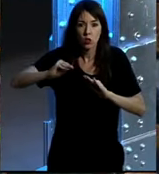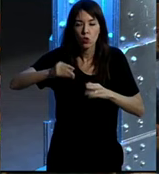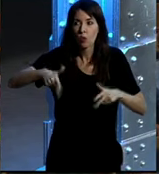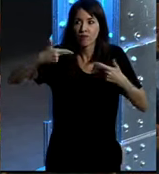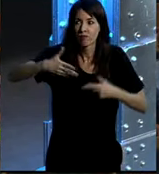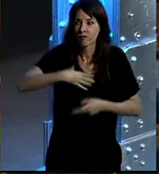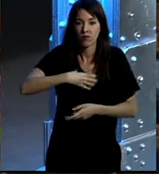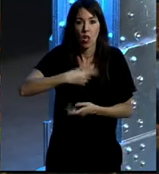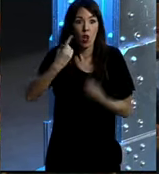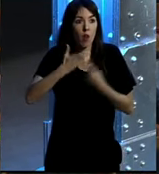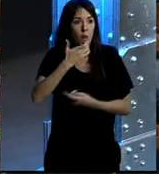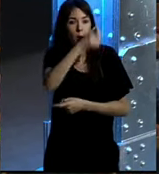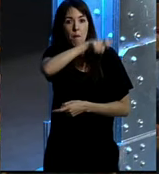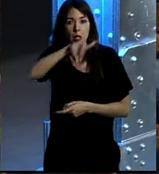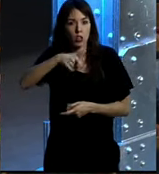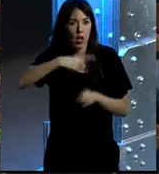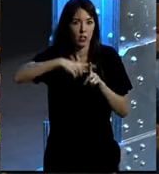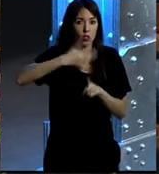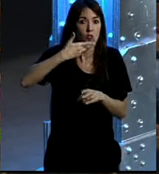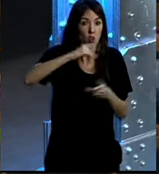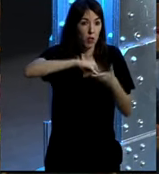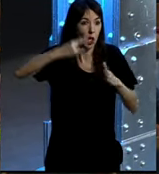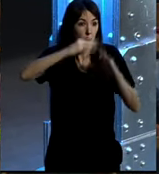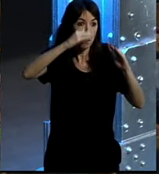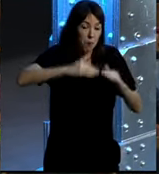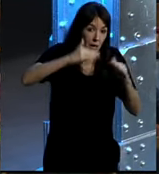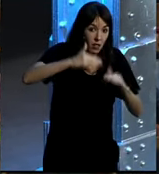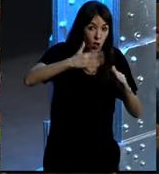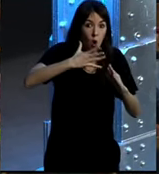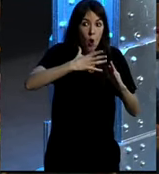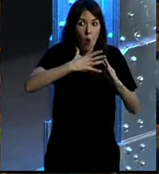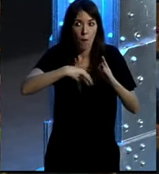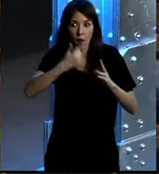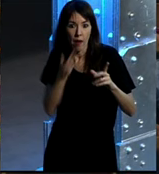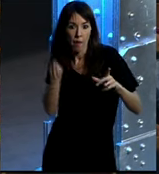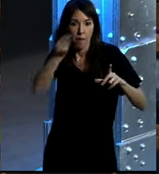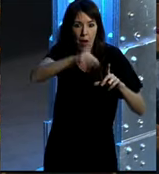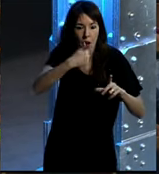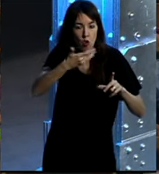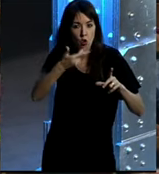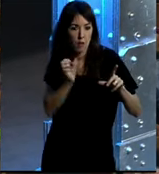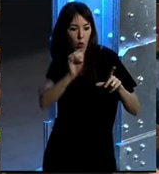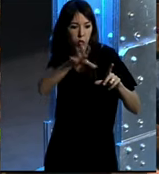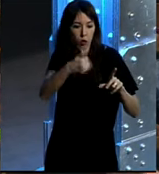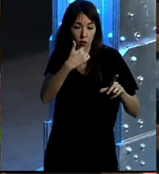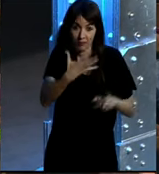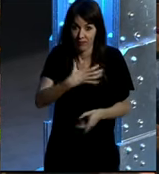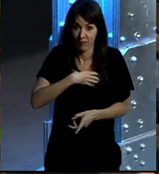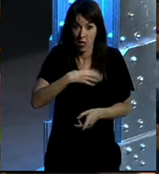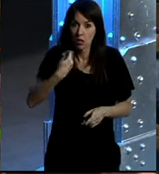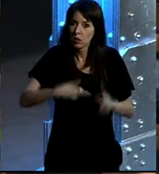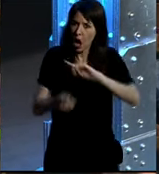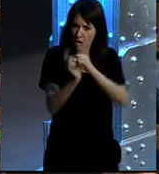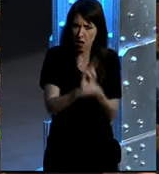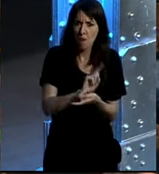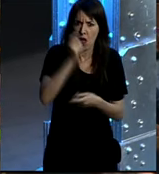permitía que personas con un nivel de conocimiento tecnológico inferior pudieran aportar ahí o volcar ahí sus conocimientos. Eso ha cambiado